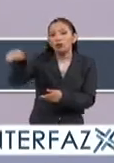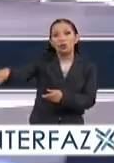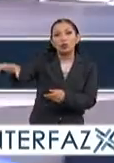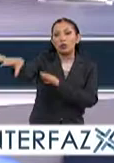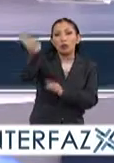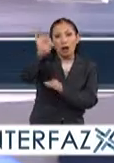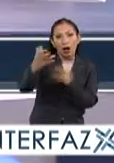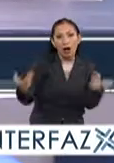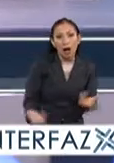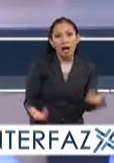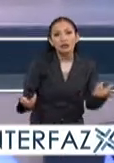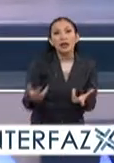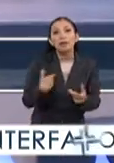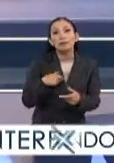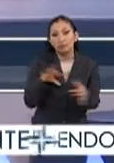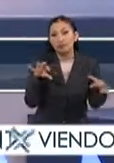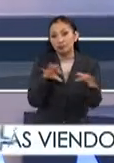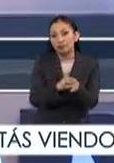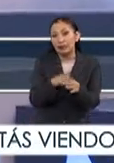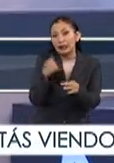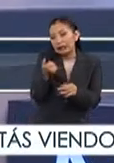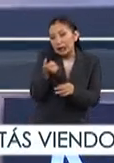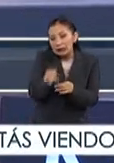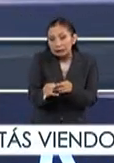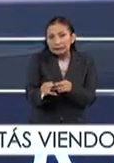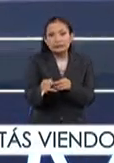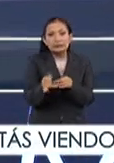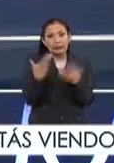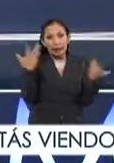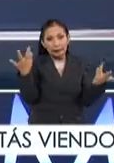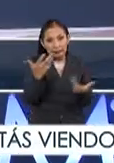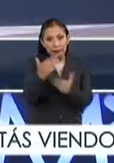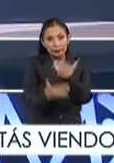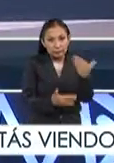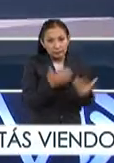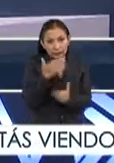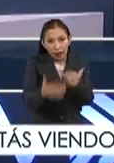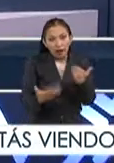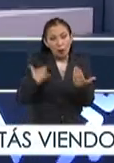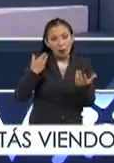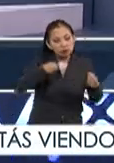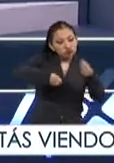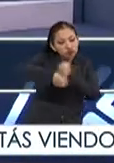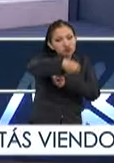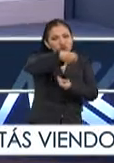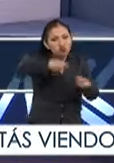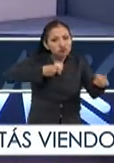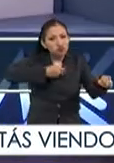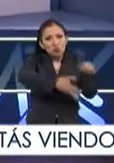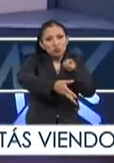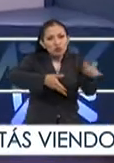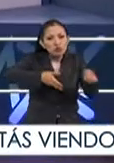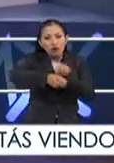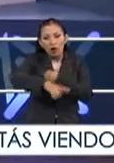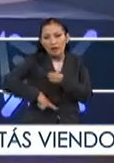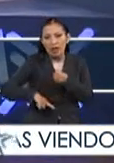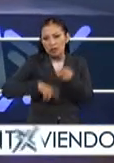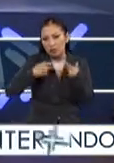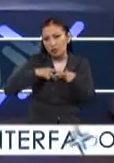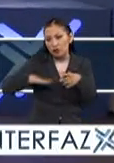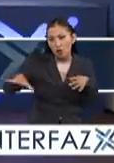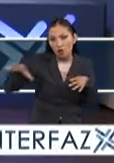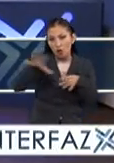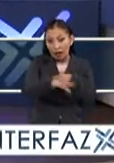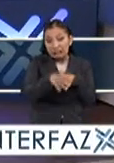gobiernos puedan acoplarlo y de esta manera generar una interacción ya muy vinculante entre gobierno y sociedad